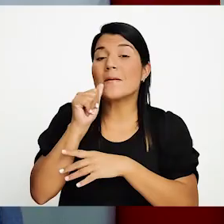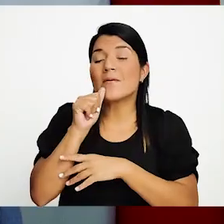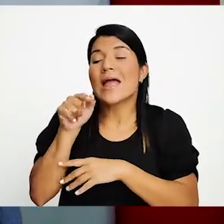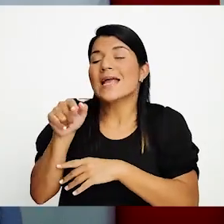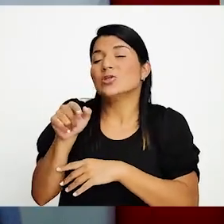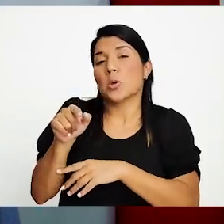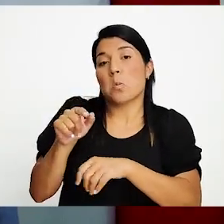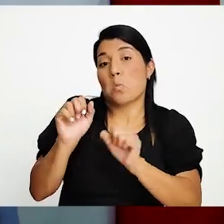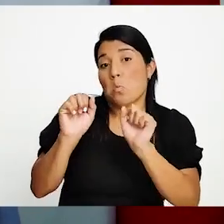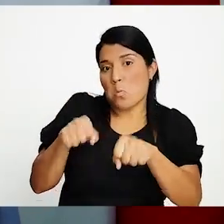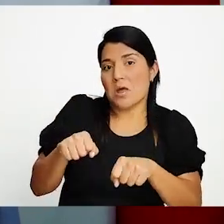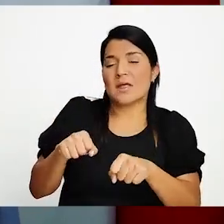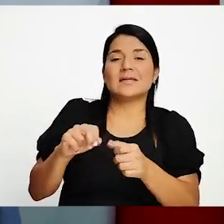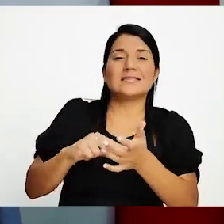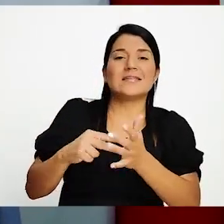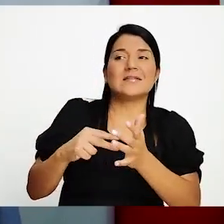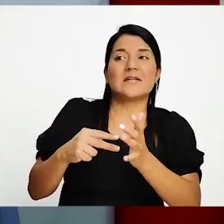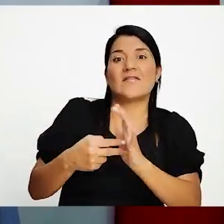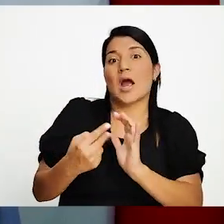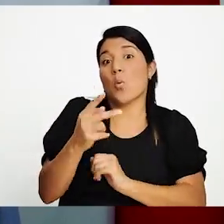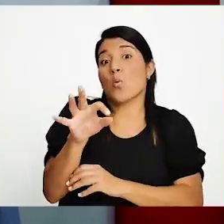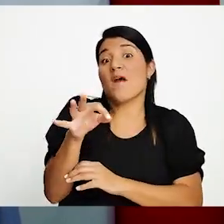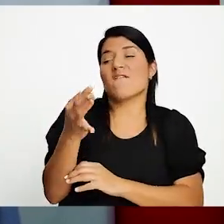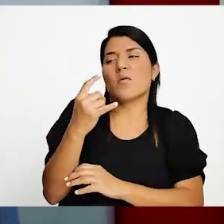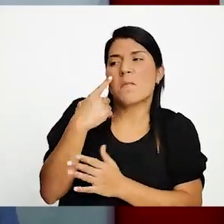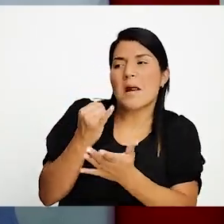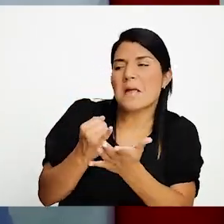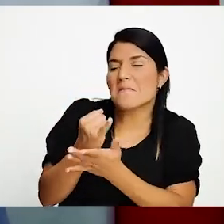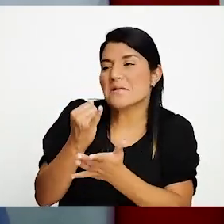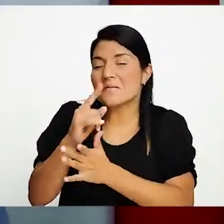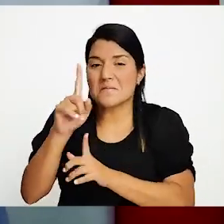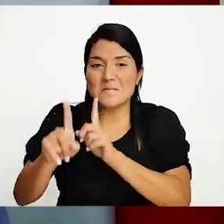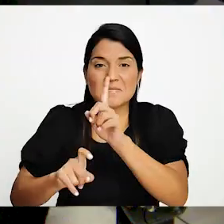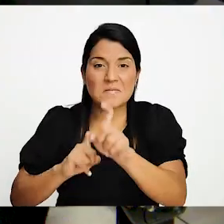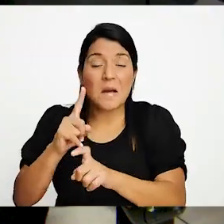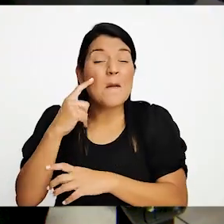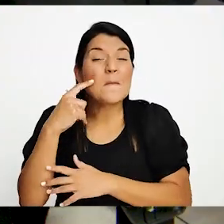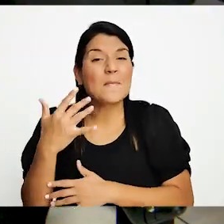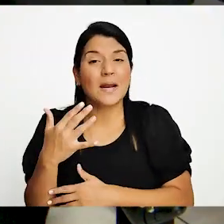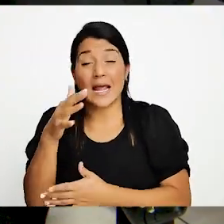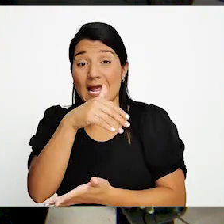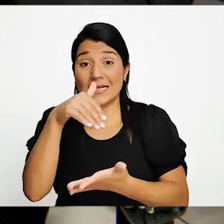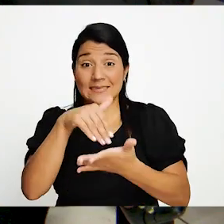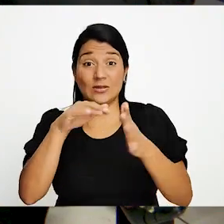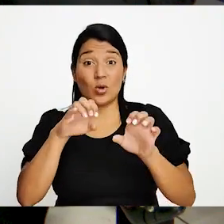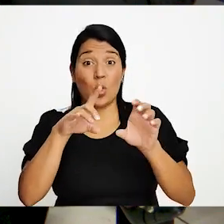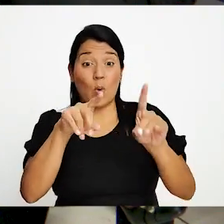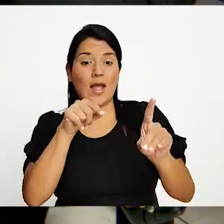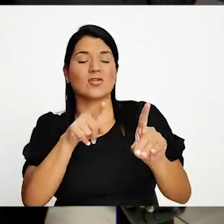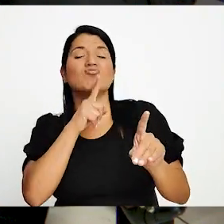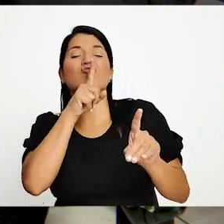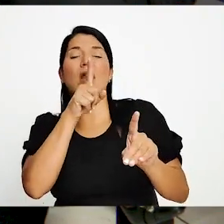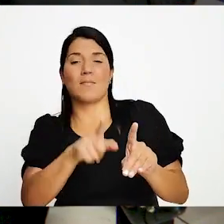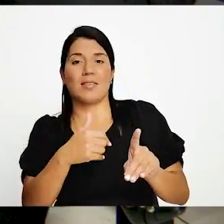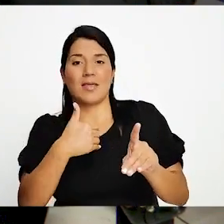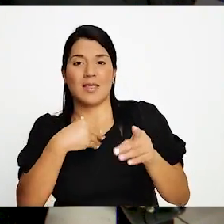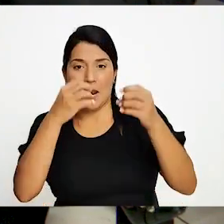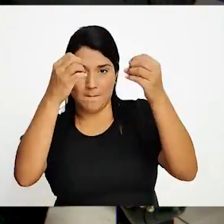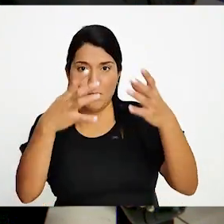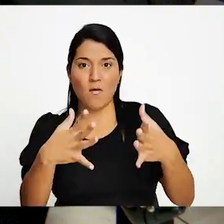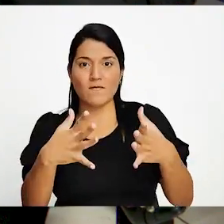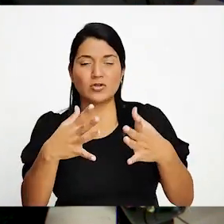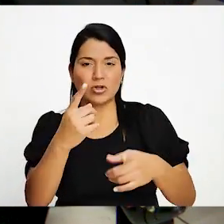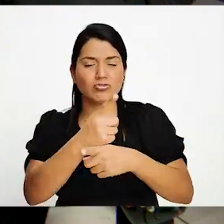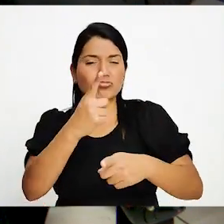un mecanismo de consulta con respecto a la posibilidad de que el centro educativo donde sus hijos están de verdad tiene a los docentes competentes.